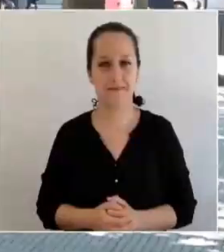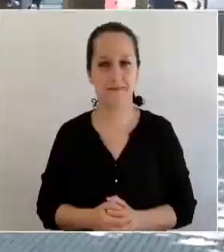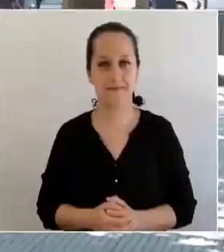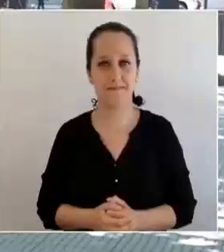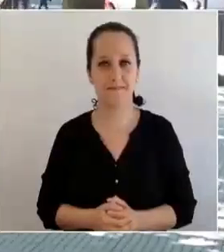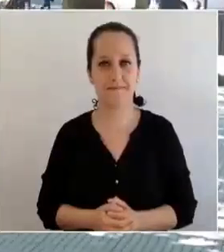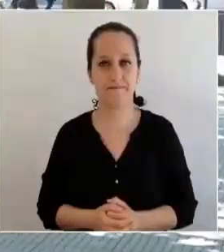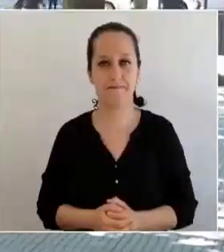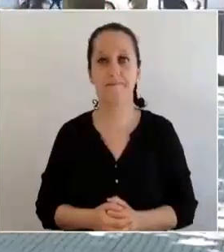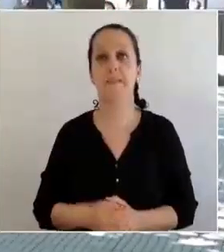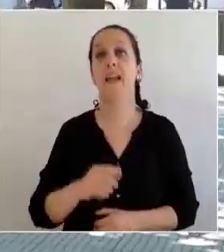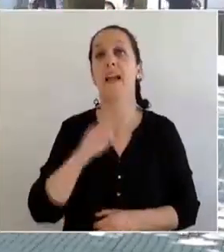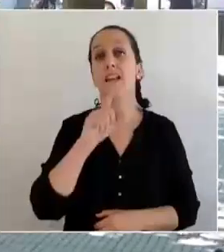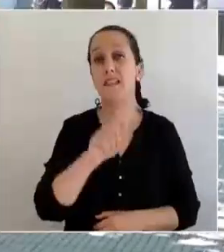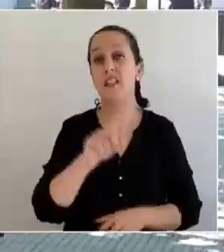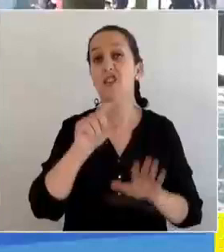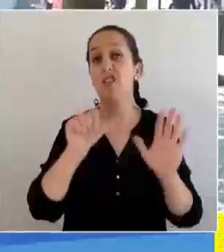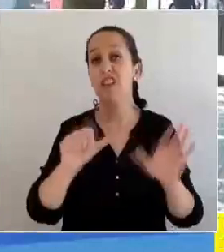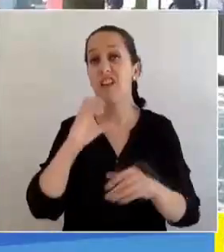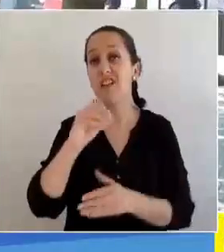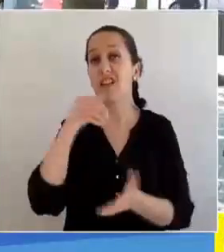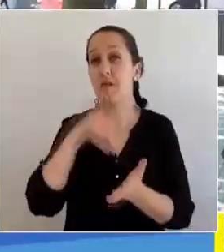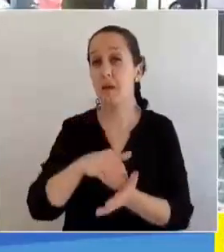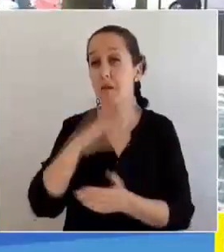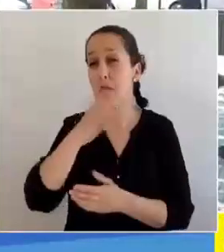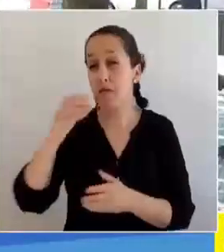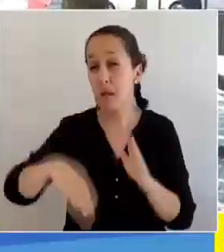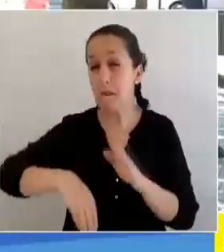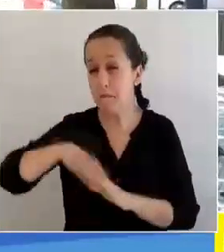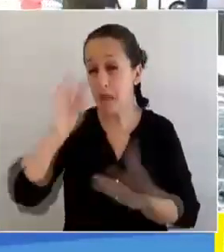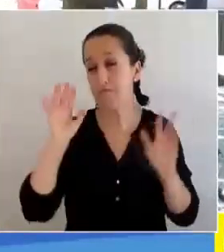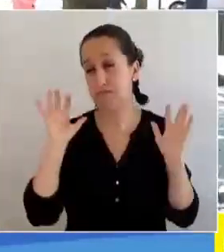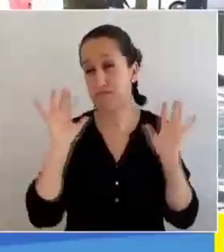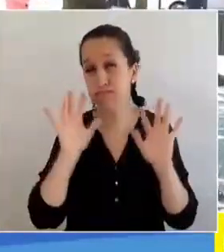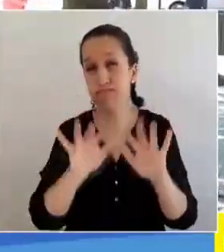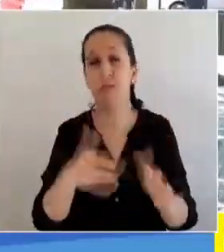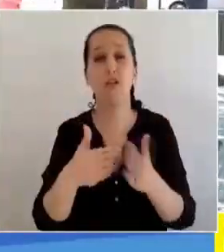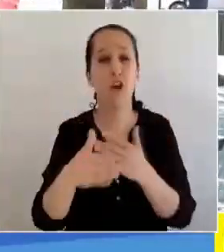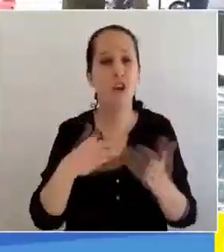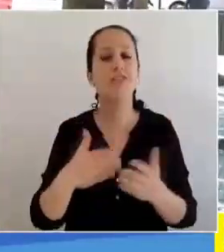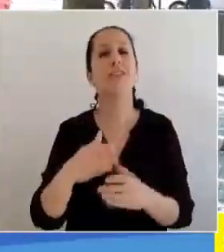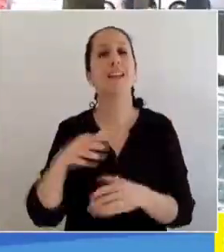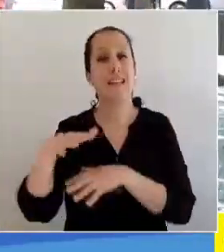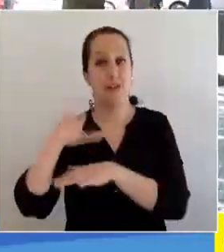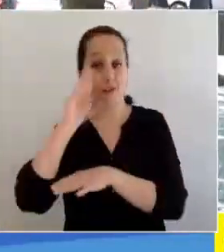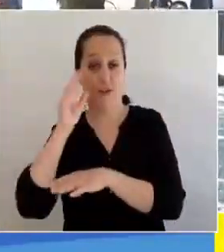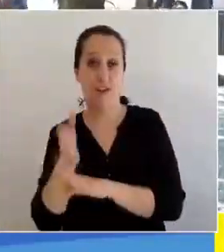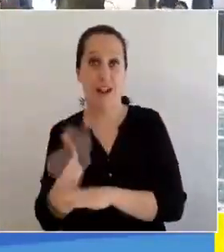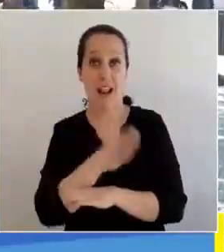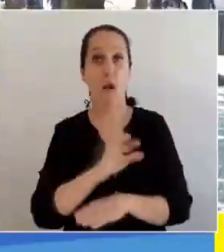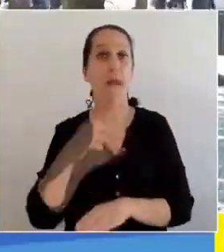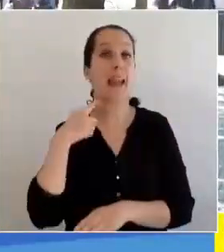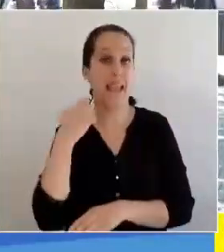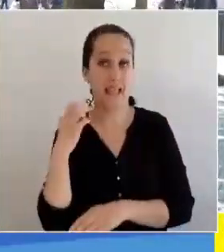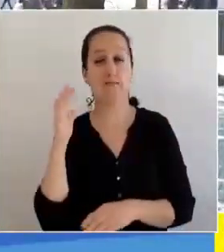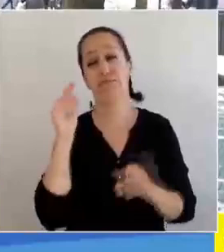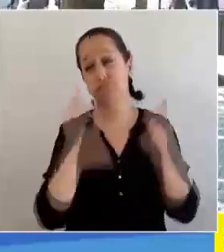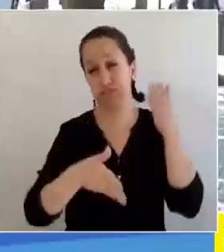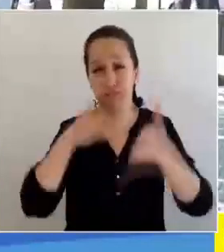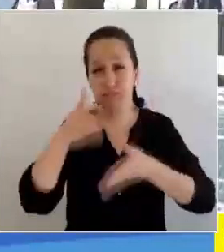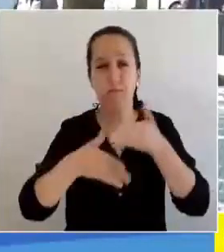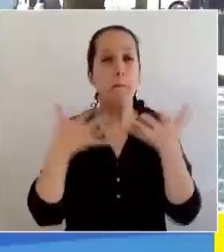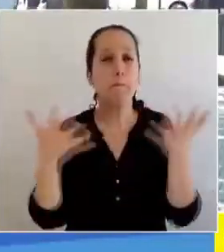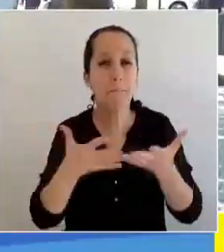Y más de 160.000 personas llegaron hasta el Parque Bicentenario y la explanada del Teatro Biodío para